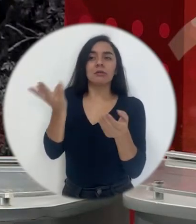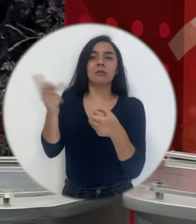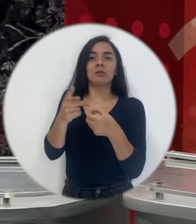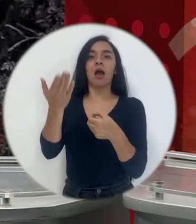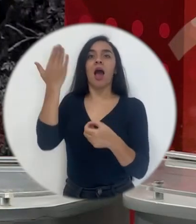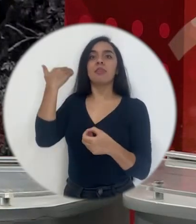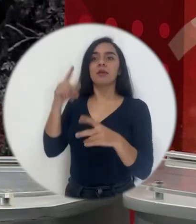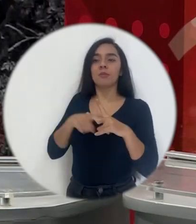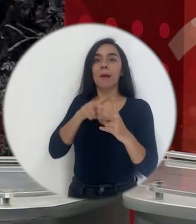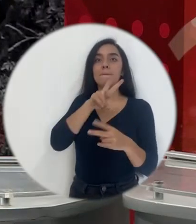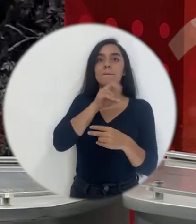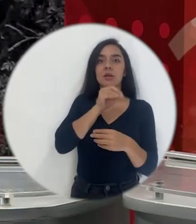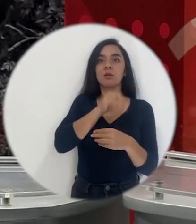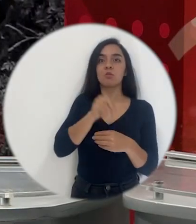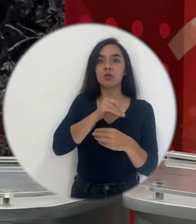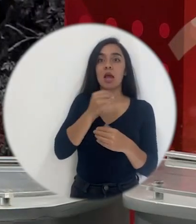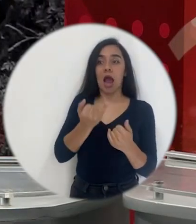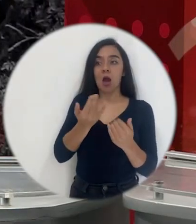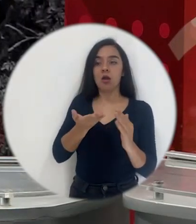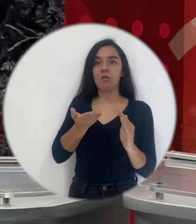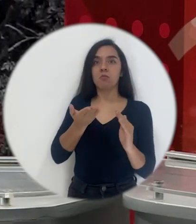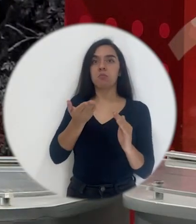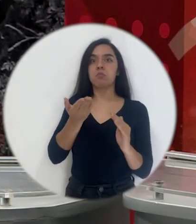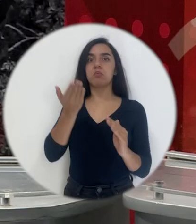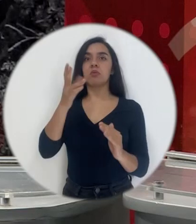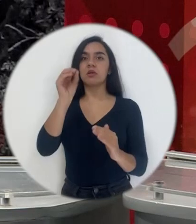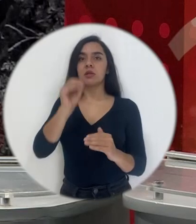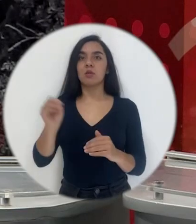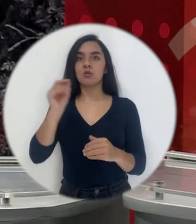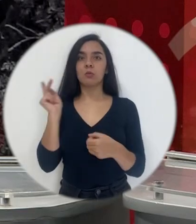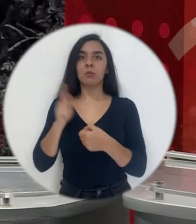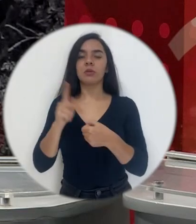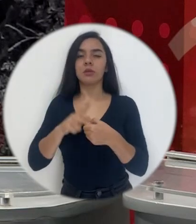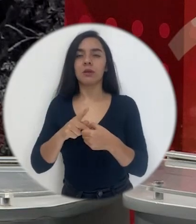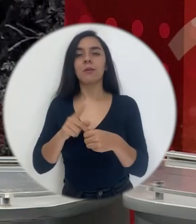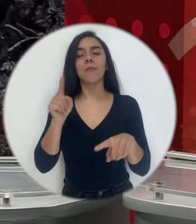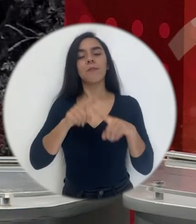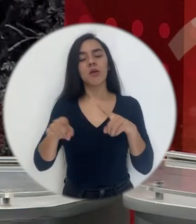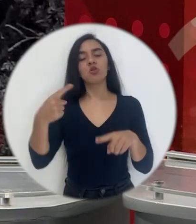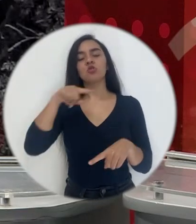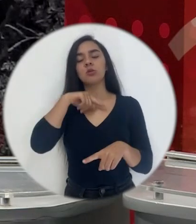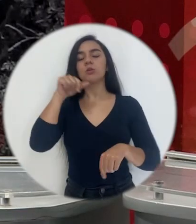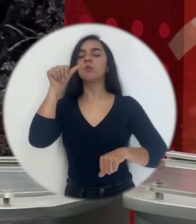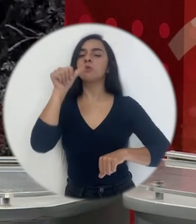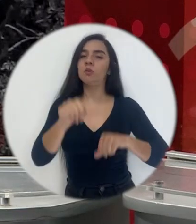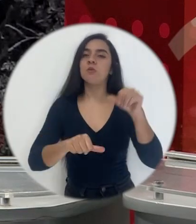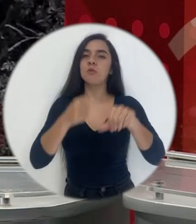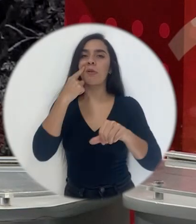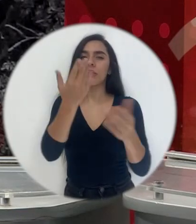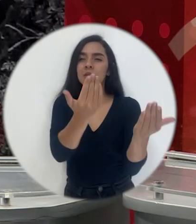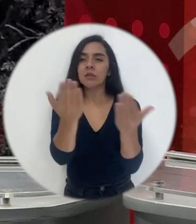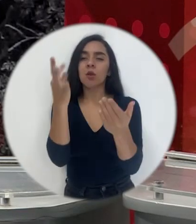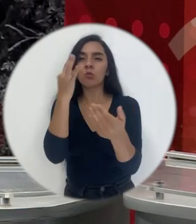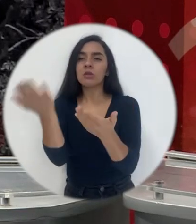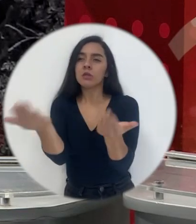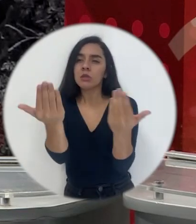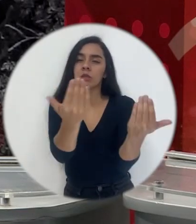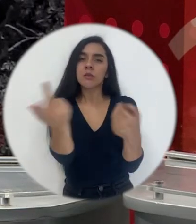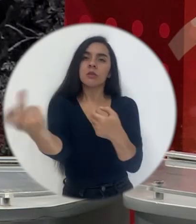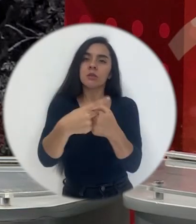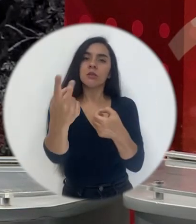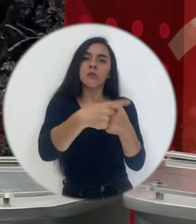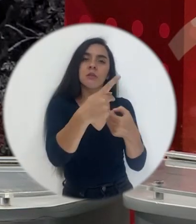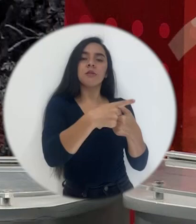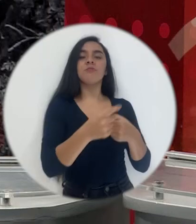habíamos empezado con un 20% ya este año estamos alrededor del 30% pero si ese es como el esfuerzo que estamos haciendo para